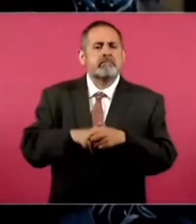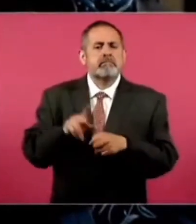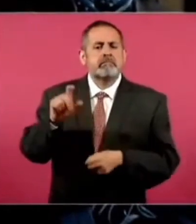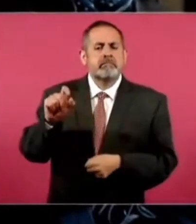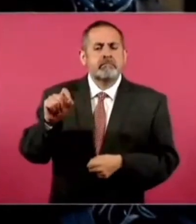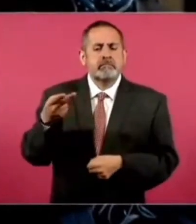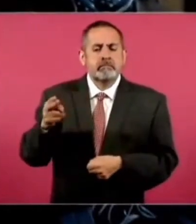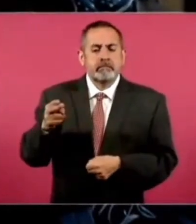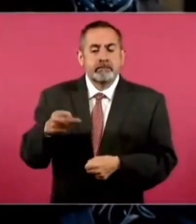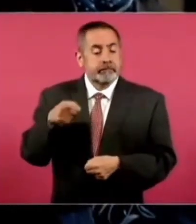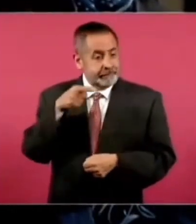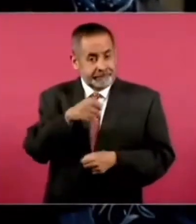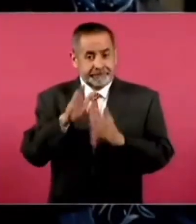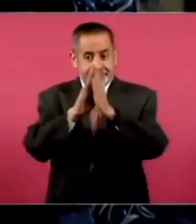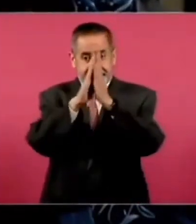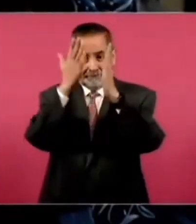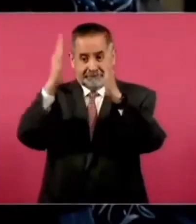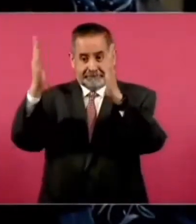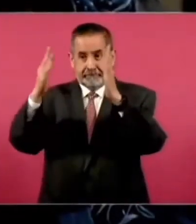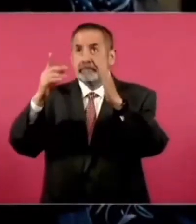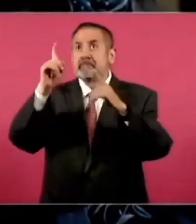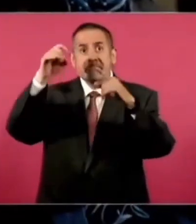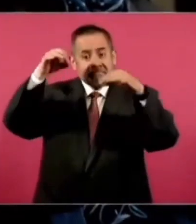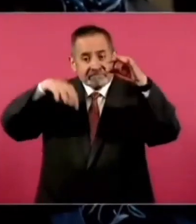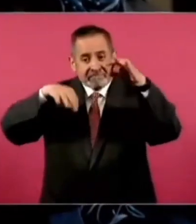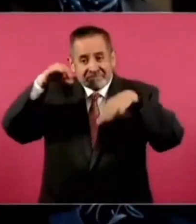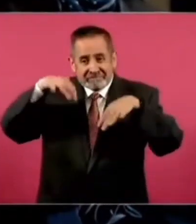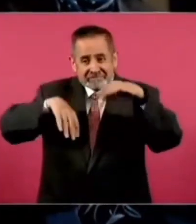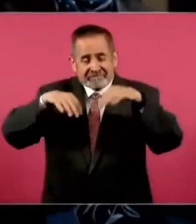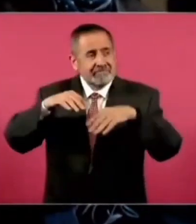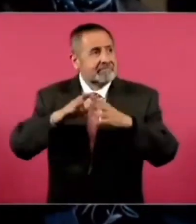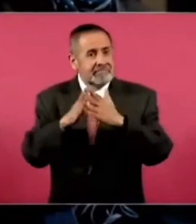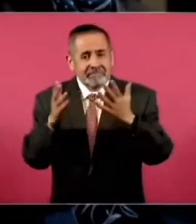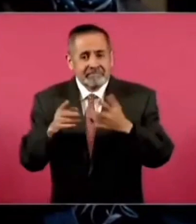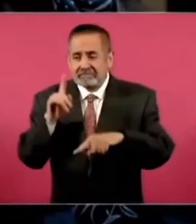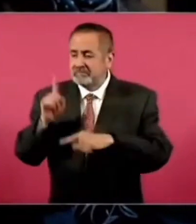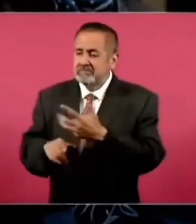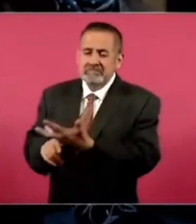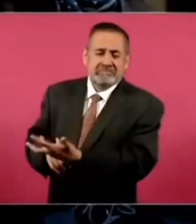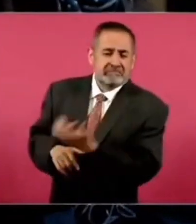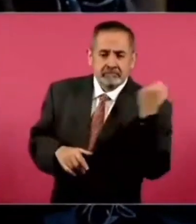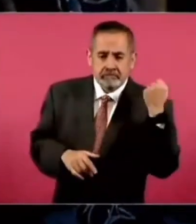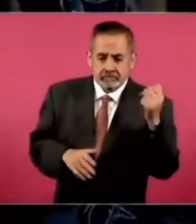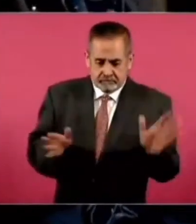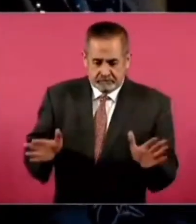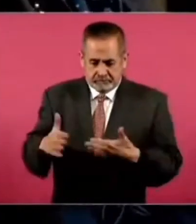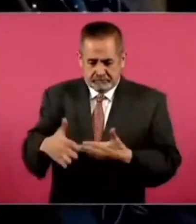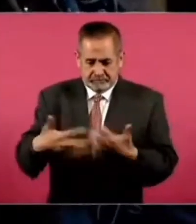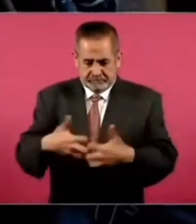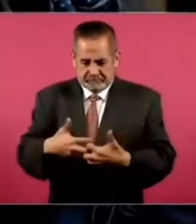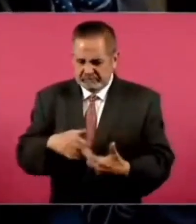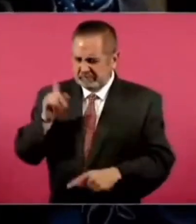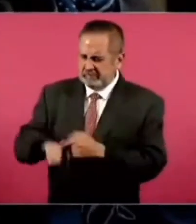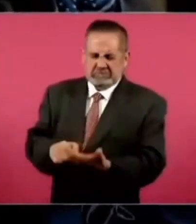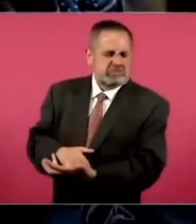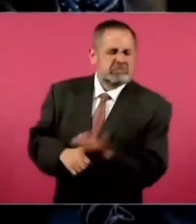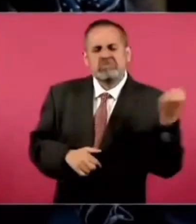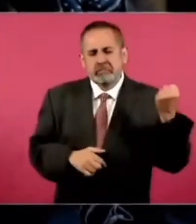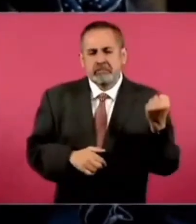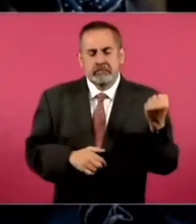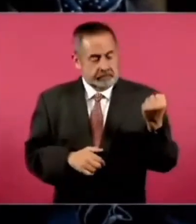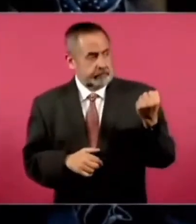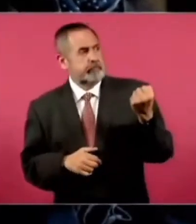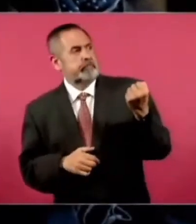donde en la librería, que tiene goteras por cierto, se llevaron hasta el transformador que estaba ahí, pero bueno, es parte de lo